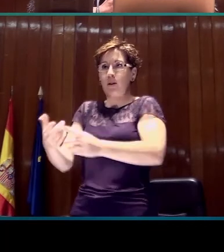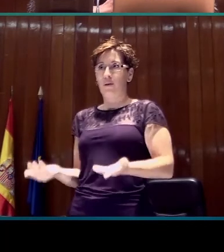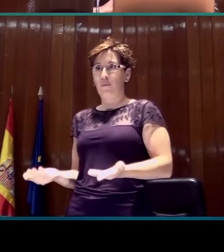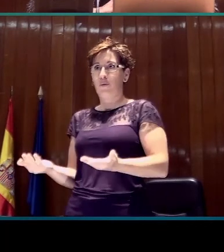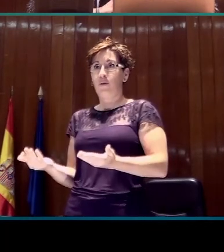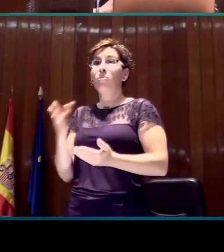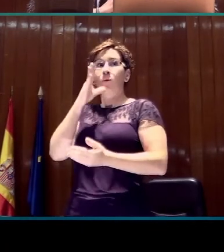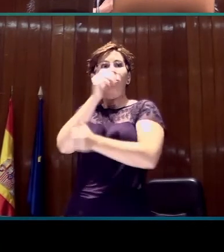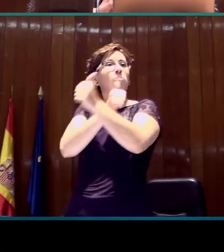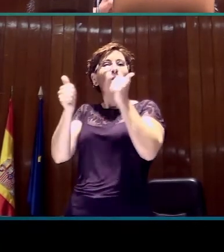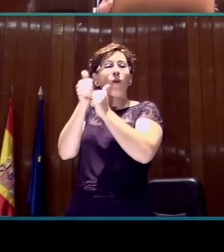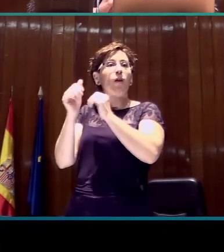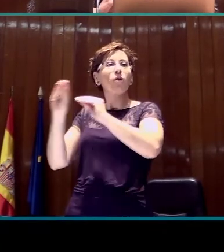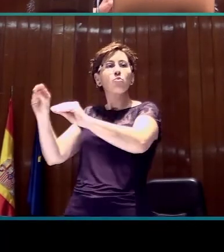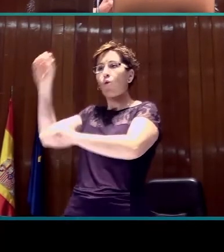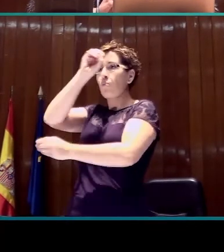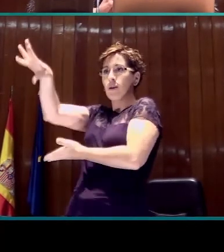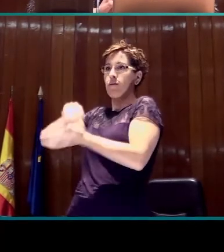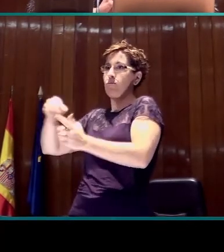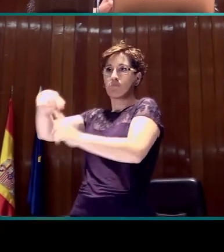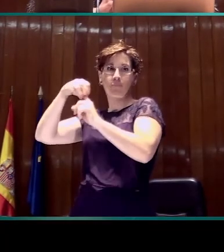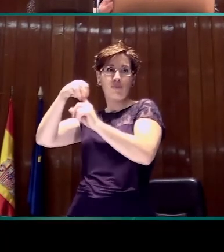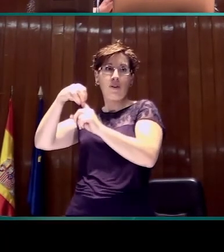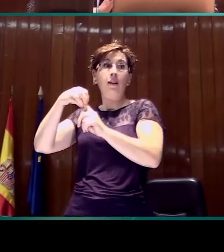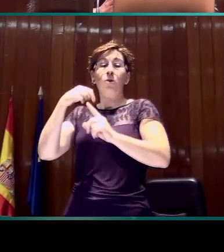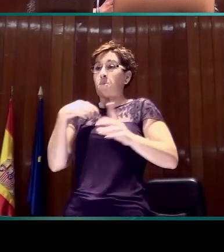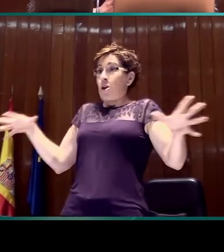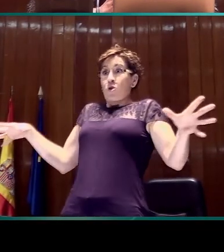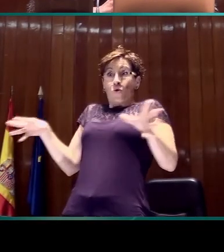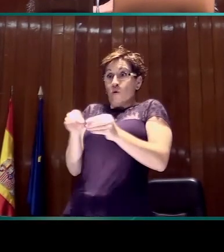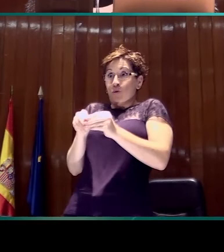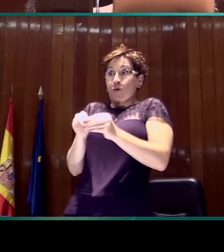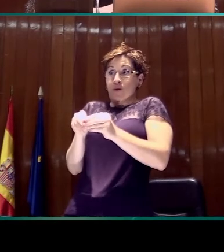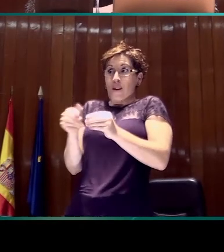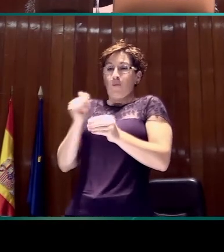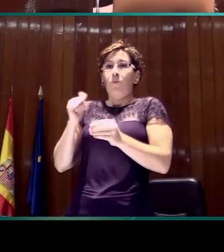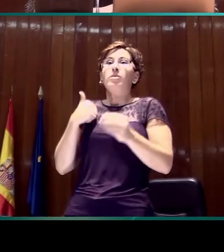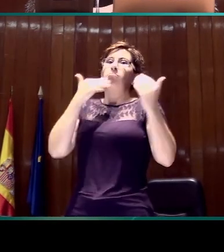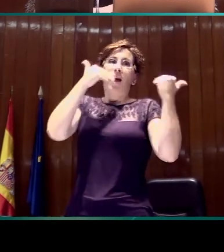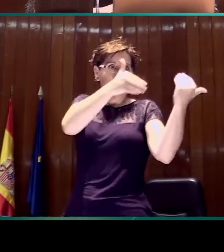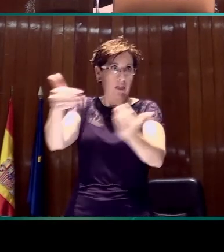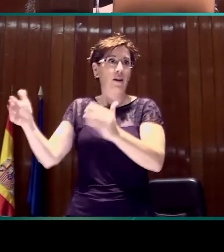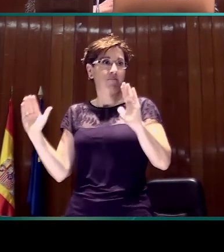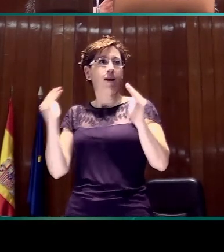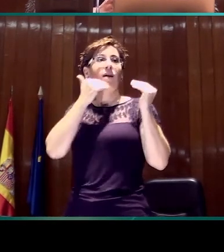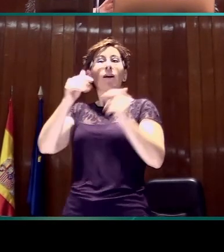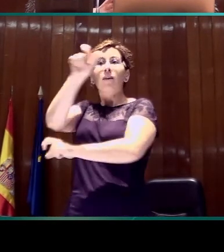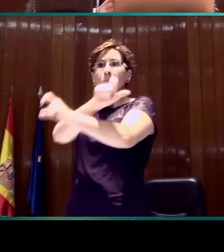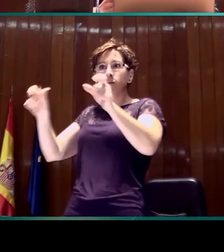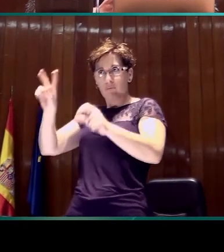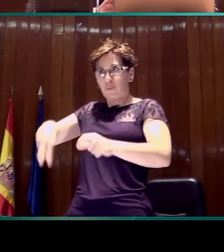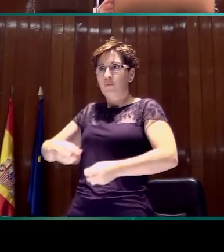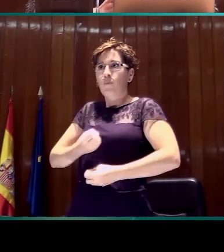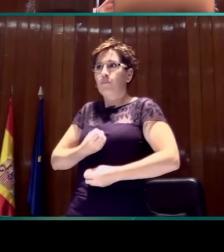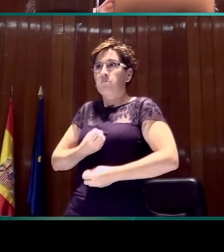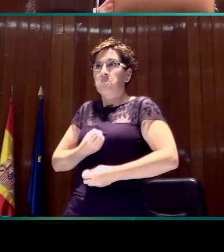les ha dado prioridad a sus opiniones y por eso quisiera concluir dando las gracias a aquellas personas que de manera voluntaria y